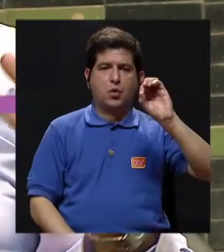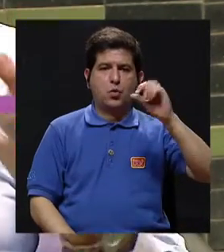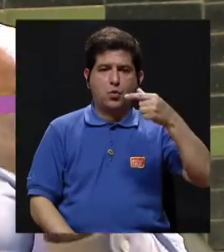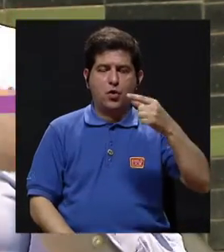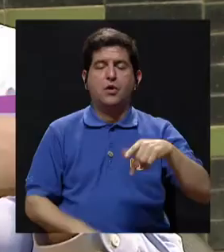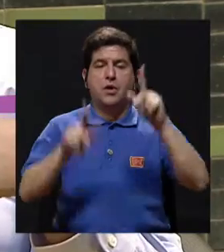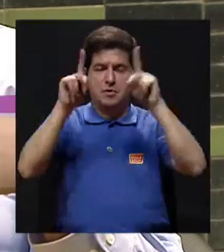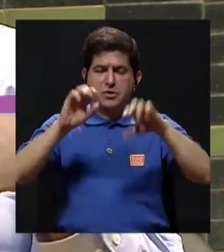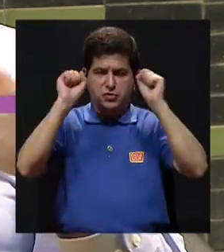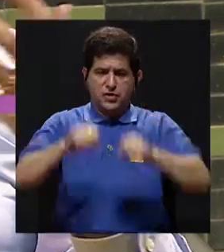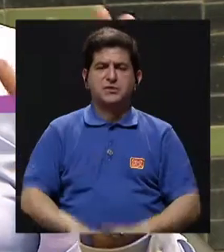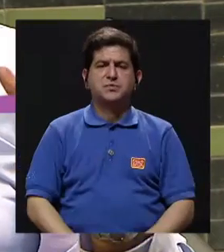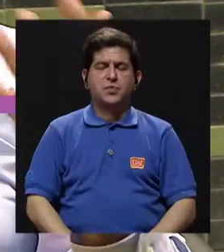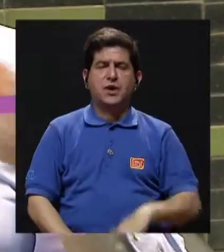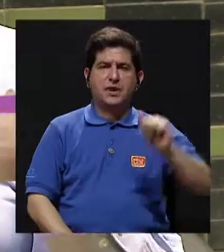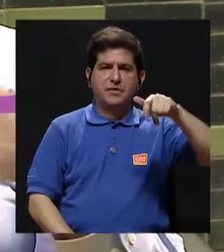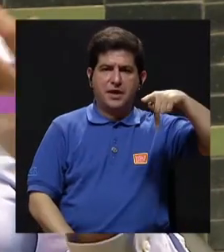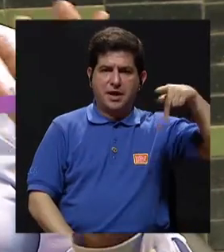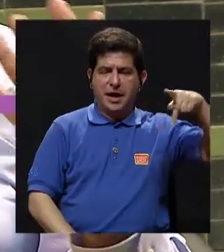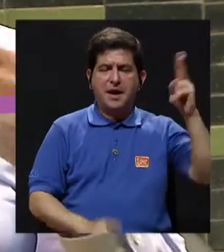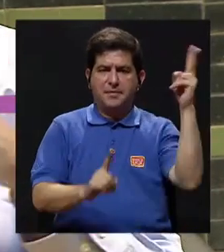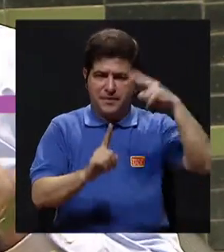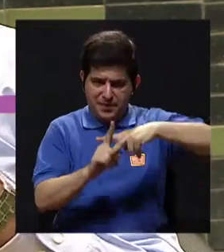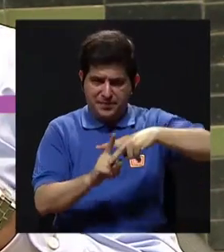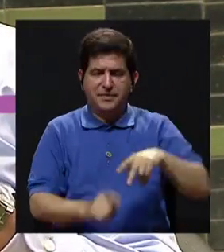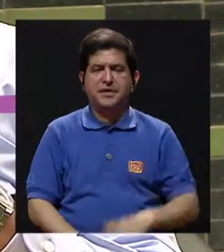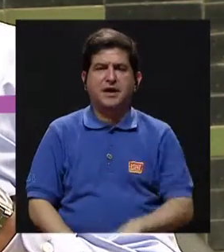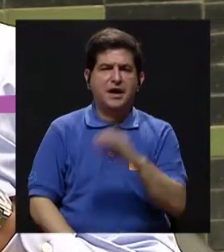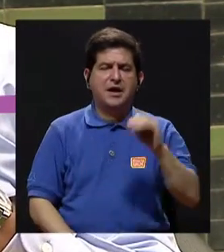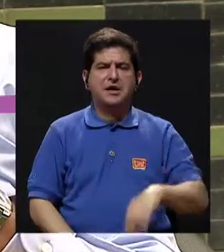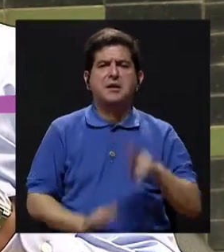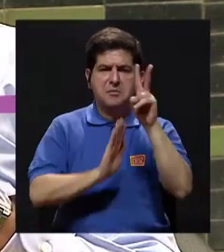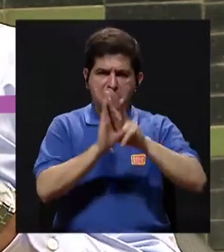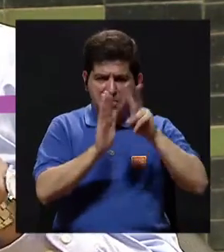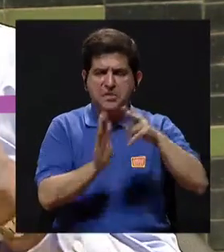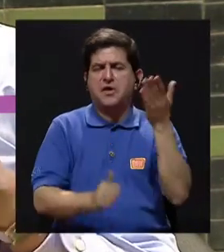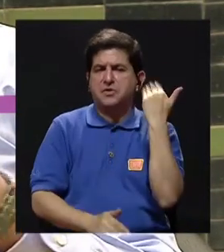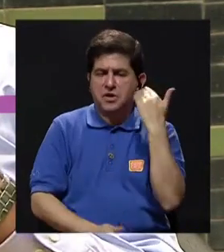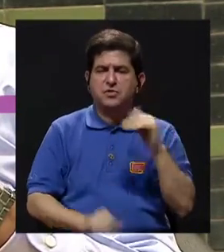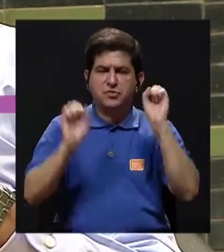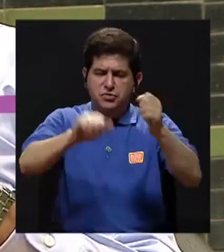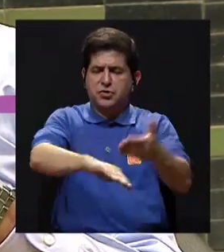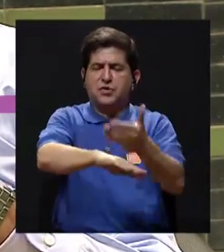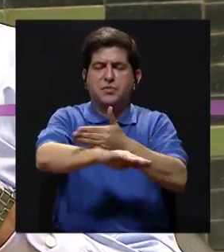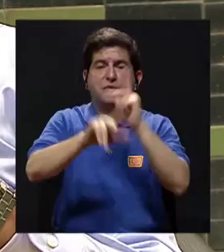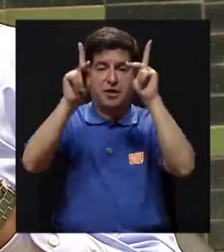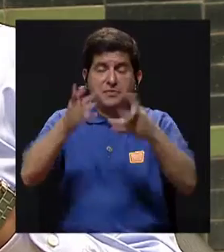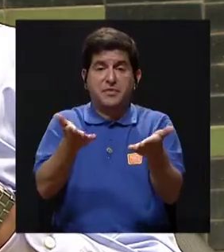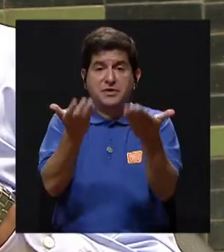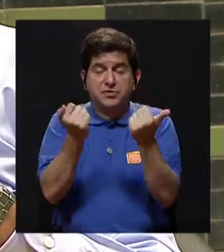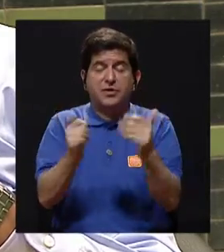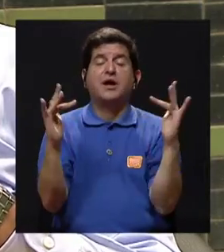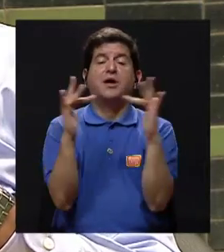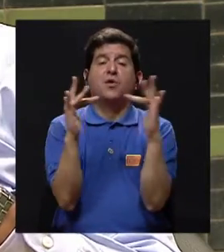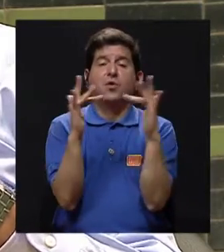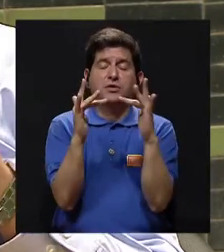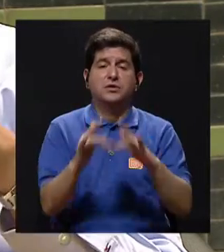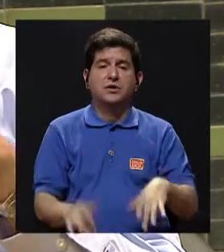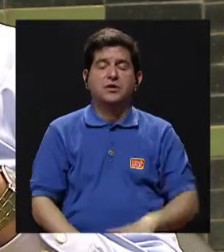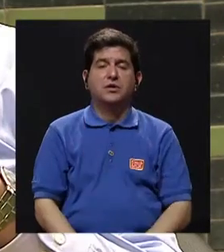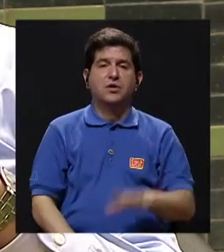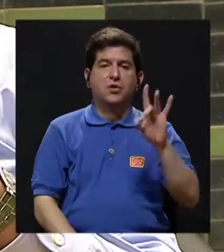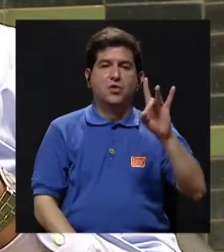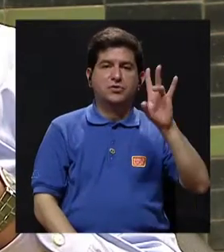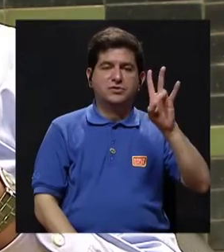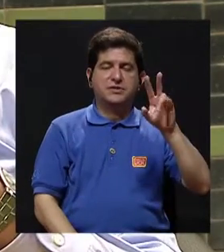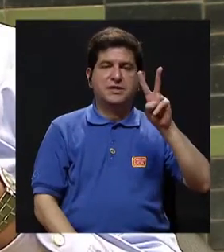puede la gente bajar aplicaciones, bajar videos, bajar audios y pueden crecer. Si alguien quisiera eventualmente contactarnos al